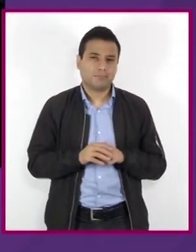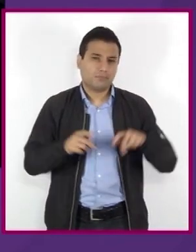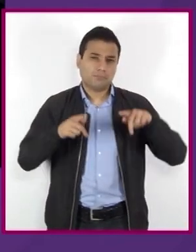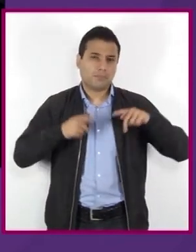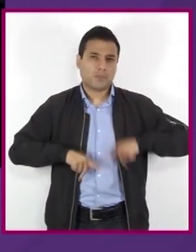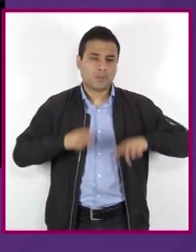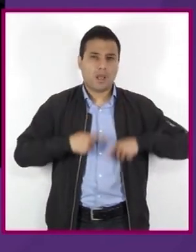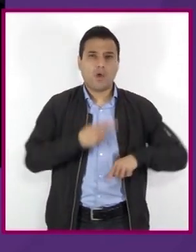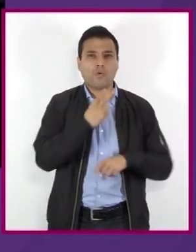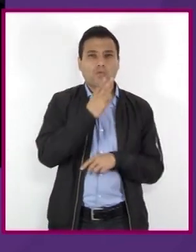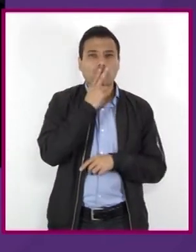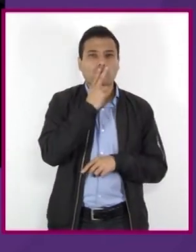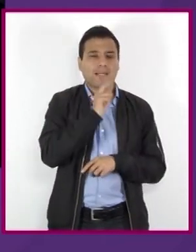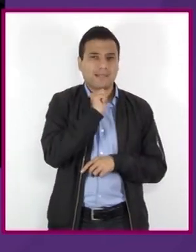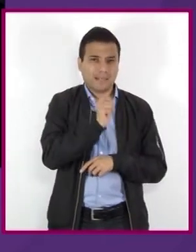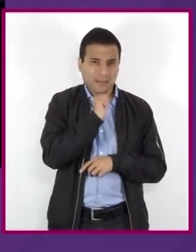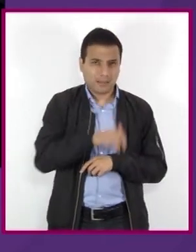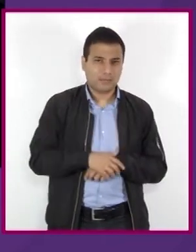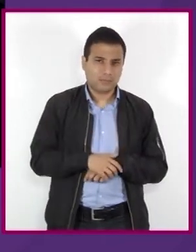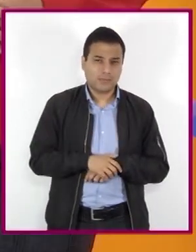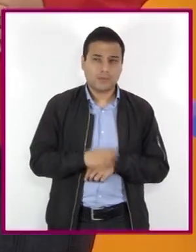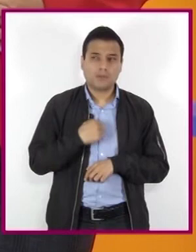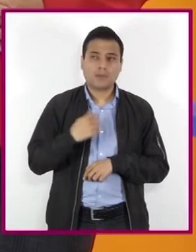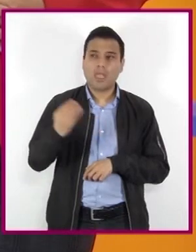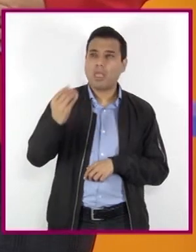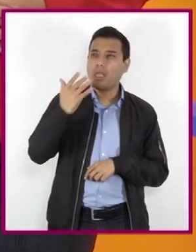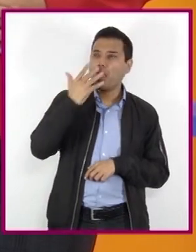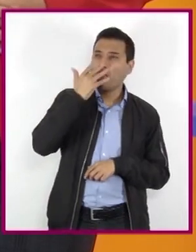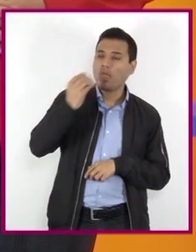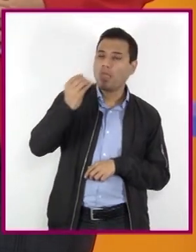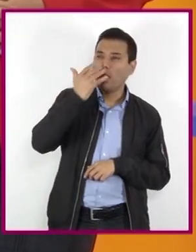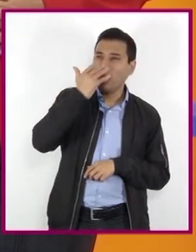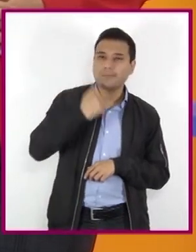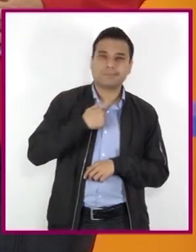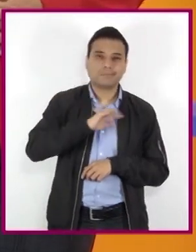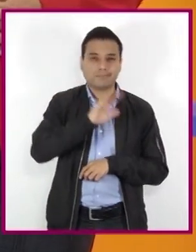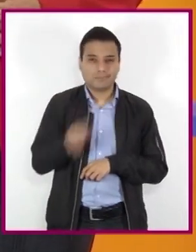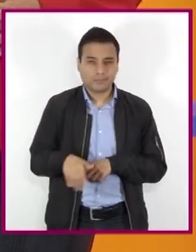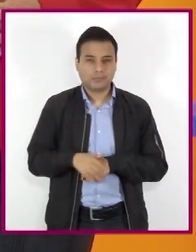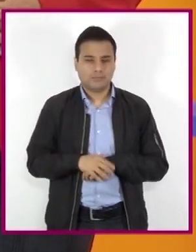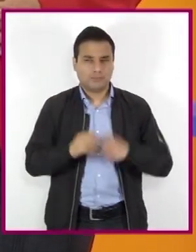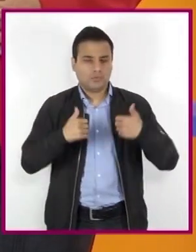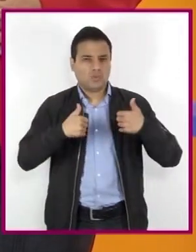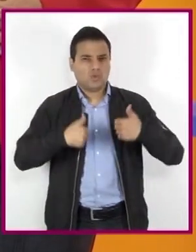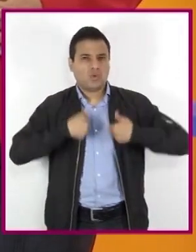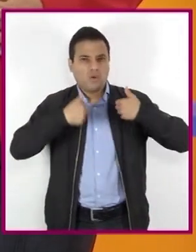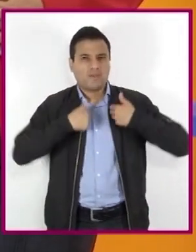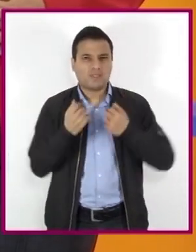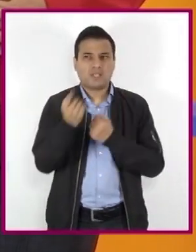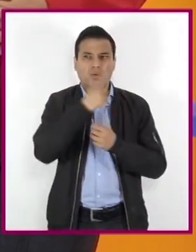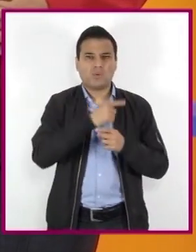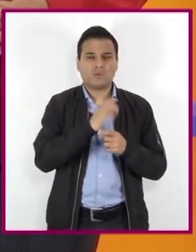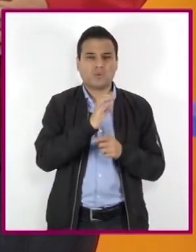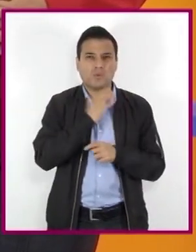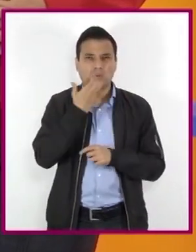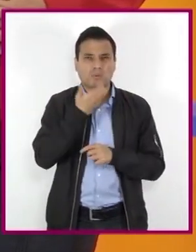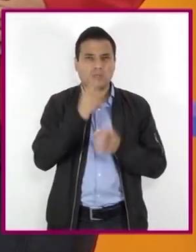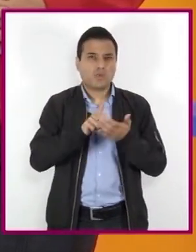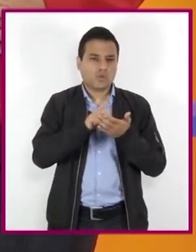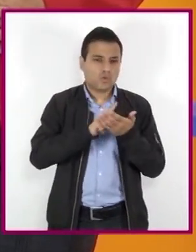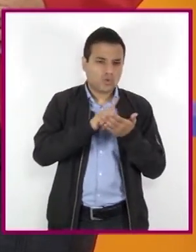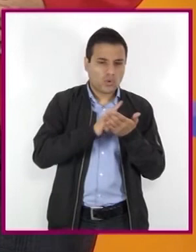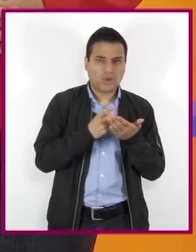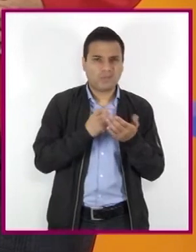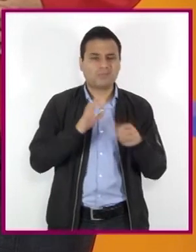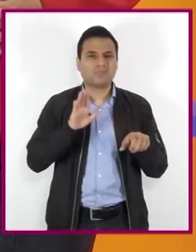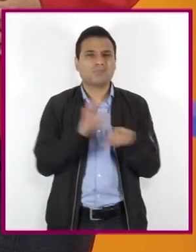fumadores al humo ajeno. ¿Qué factores puede llevar a un adolescente a consumir alguna droga, ya sea legal